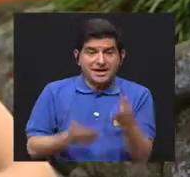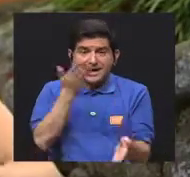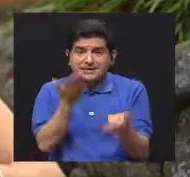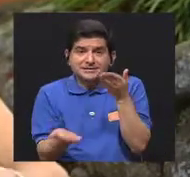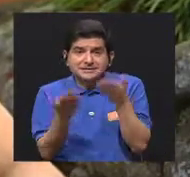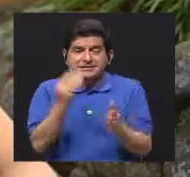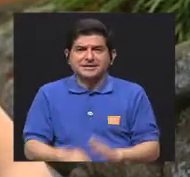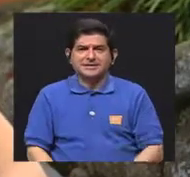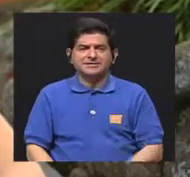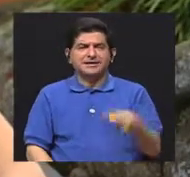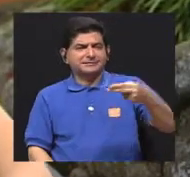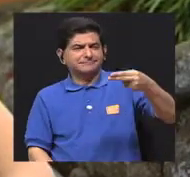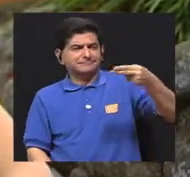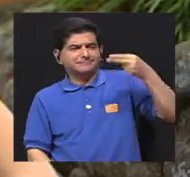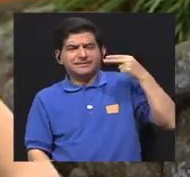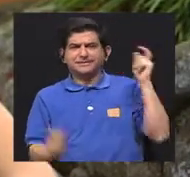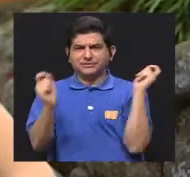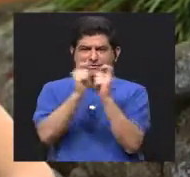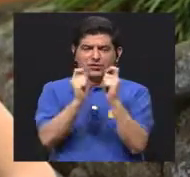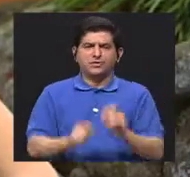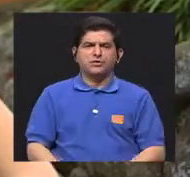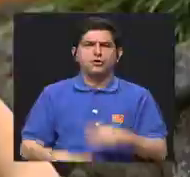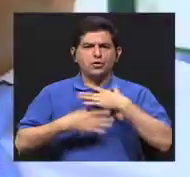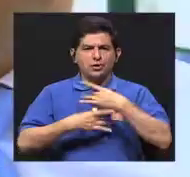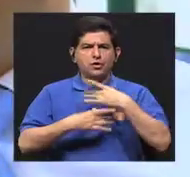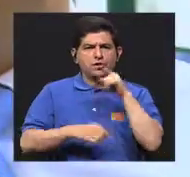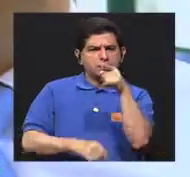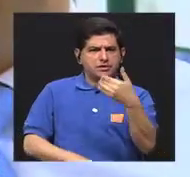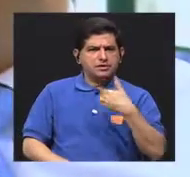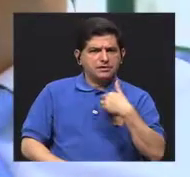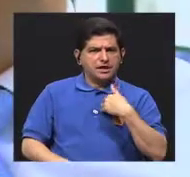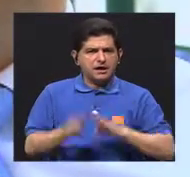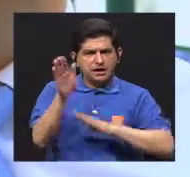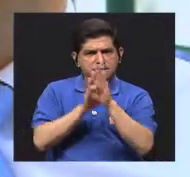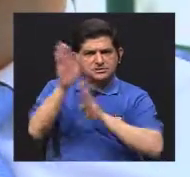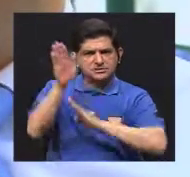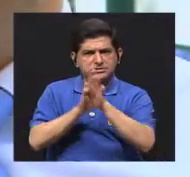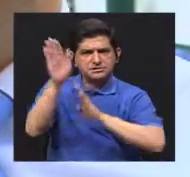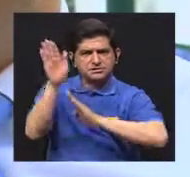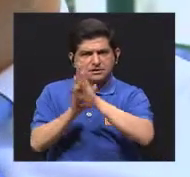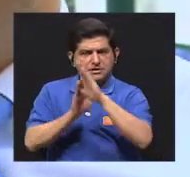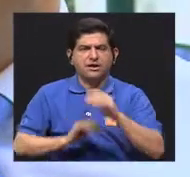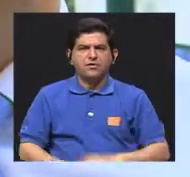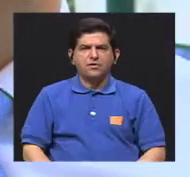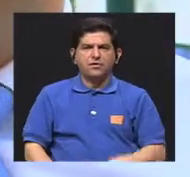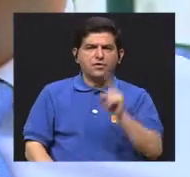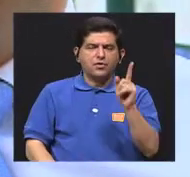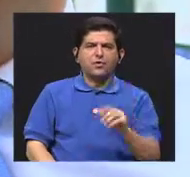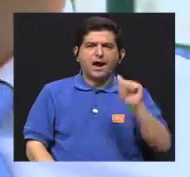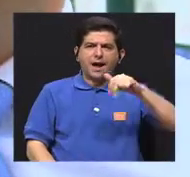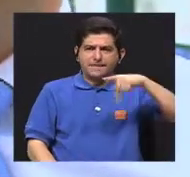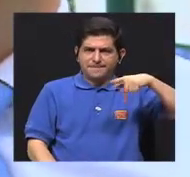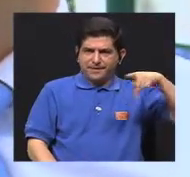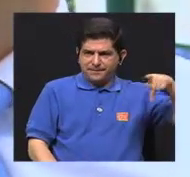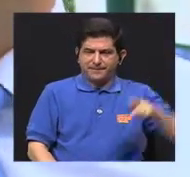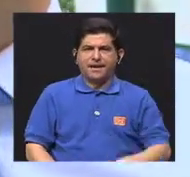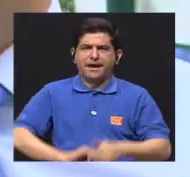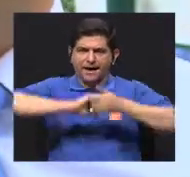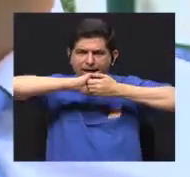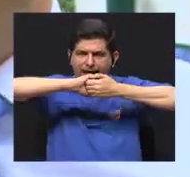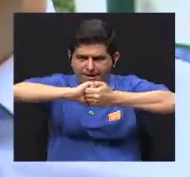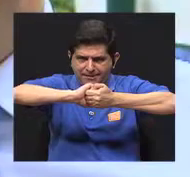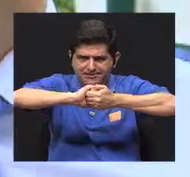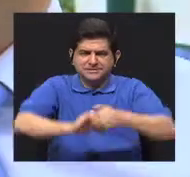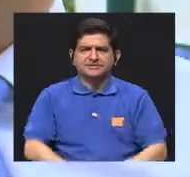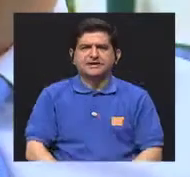ese es como un poquito el antecedente. Y el interés de ustedes es poder desarrollar, entonces, una aplicación que sirva